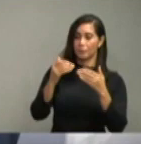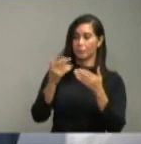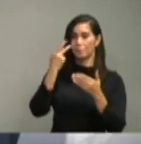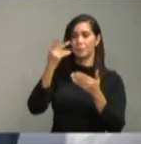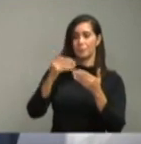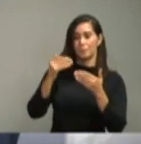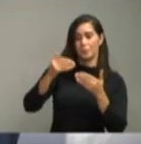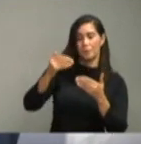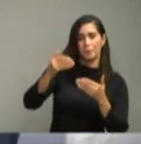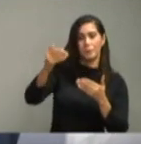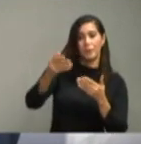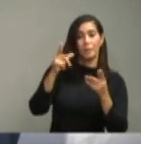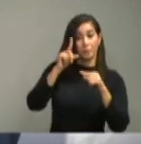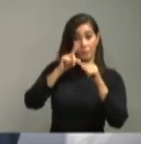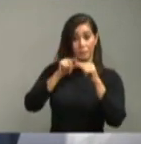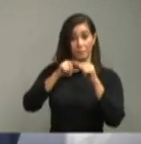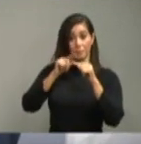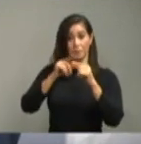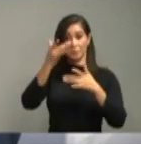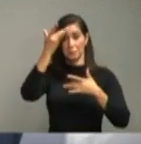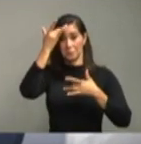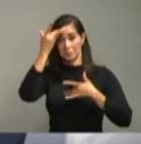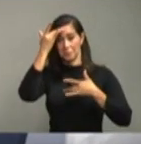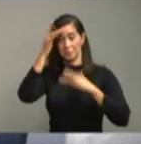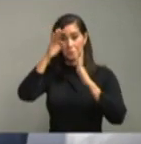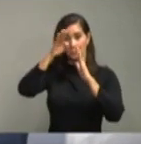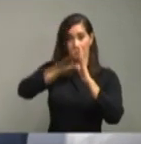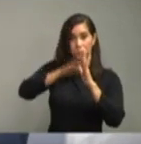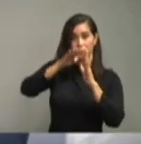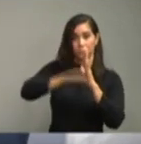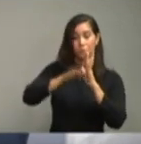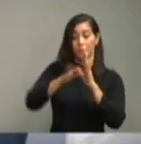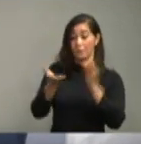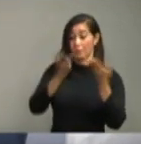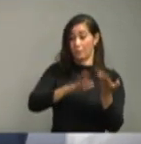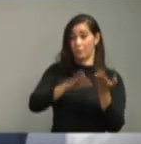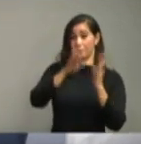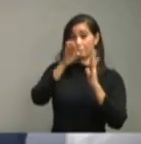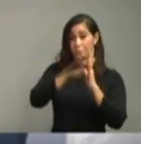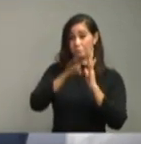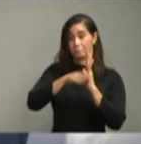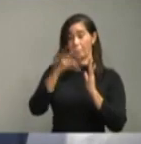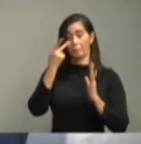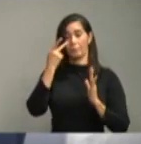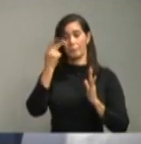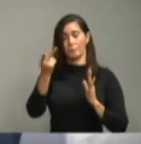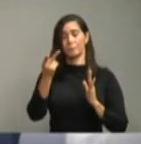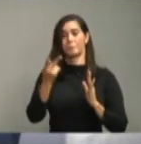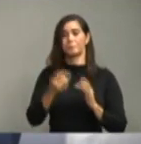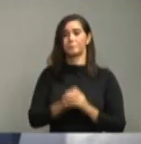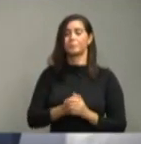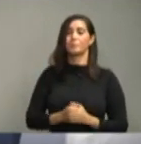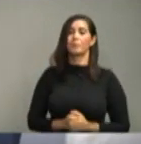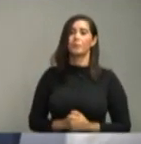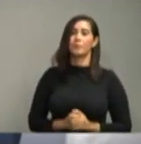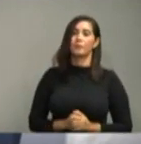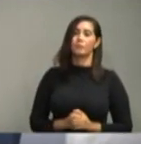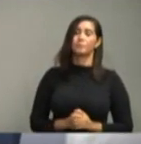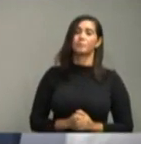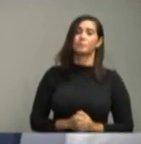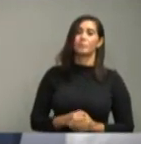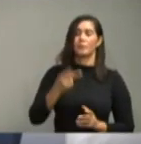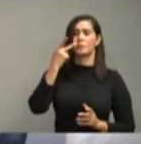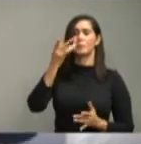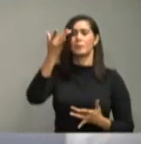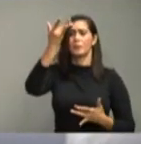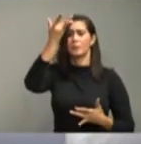las estadísticas que estamos organizando que nos permitan empezar a apreciar el comportamiento ya de